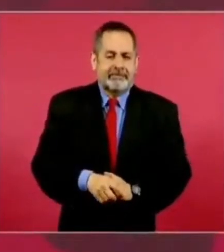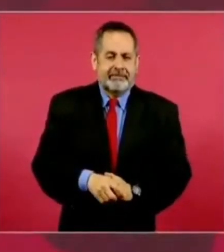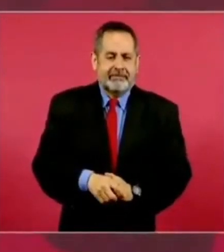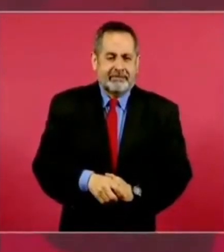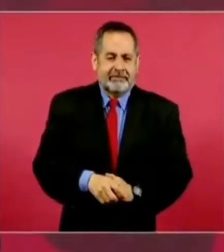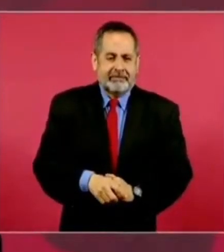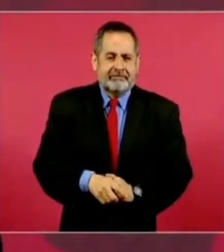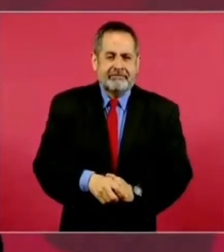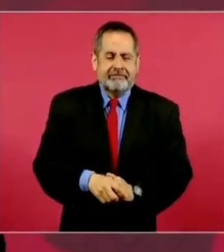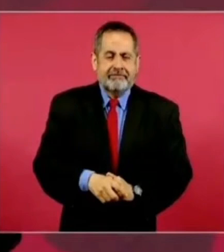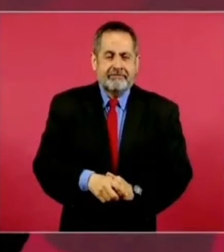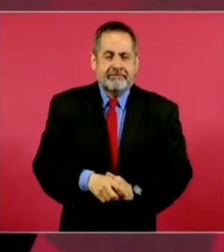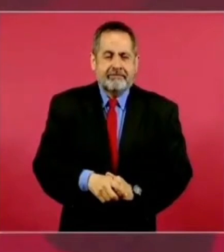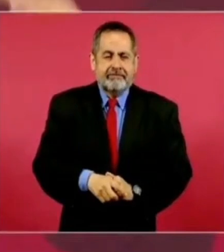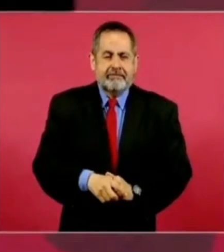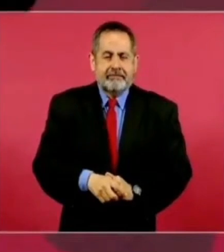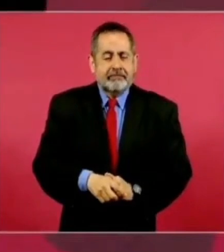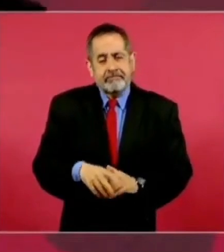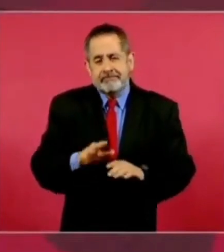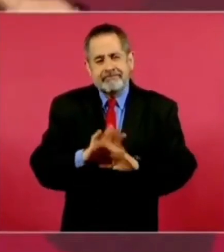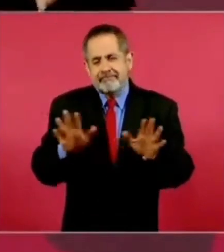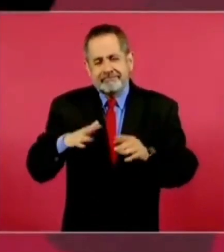este pero ya